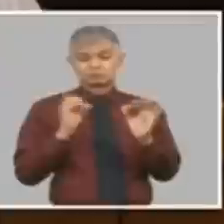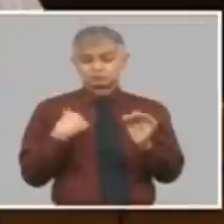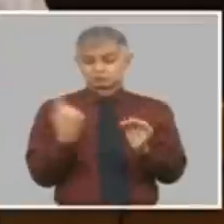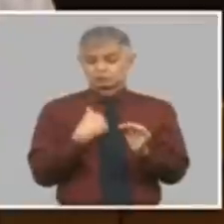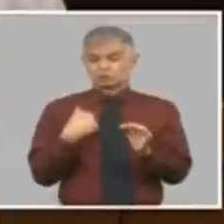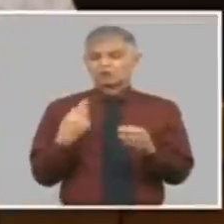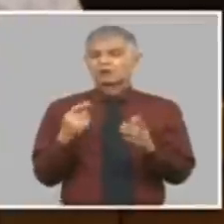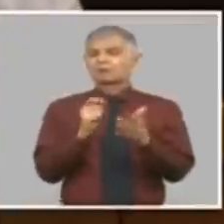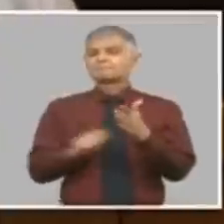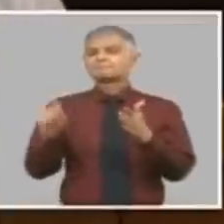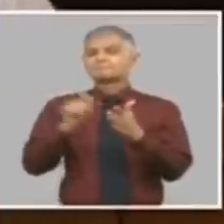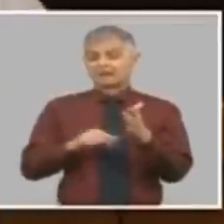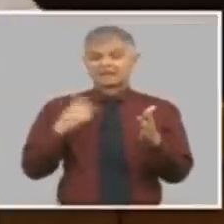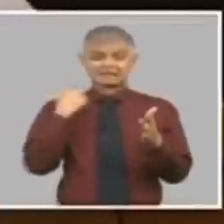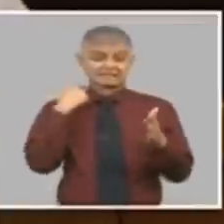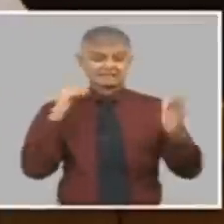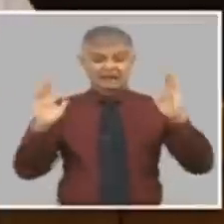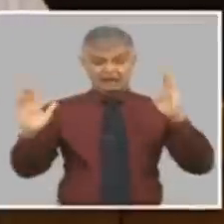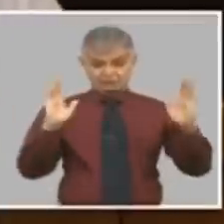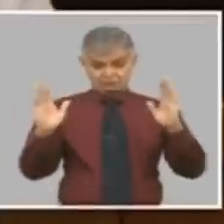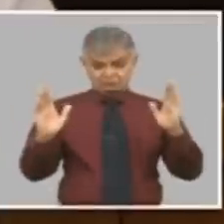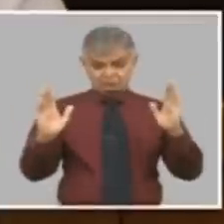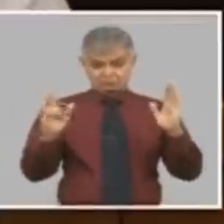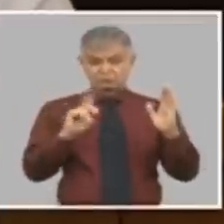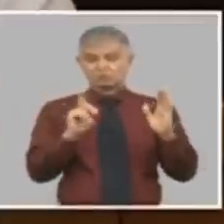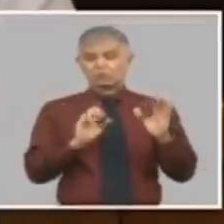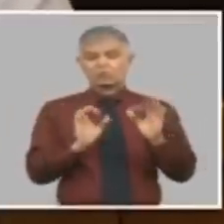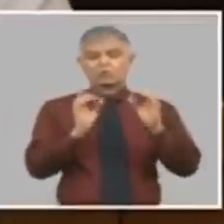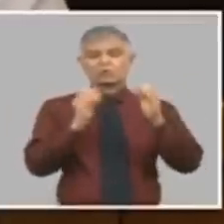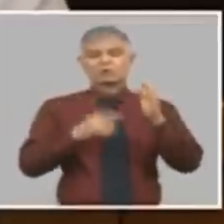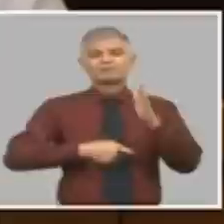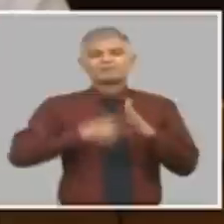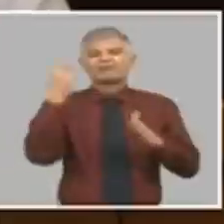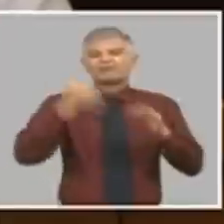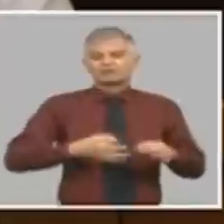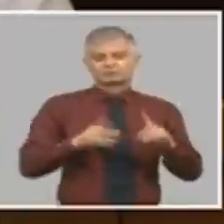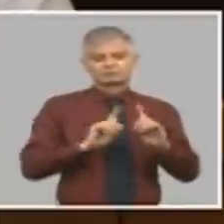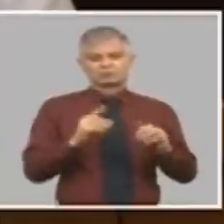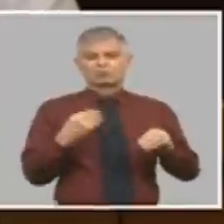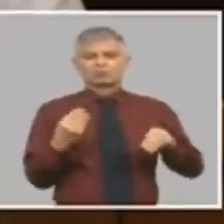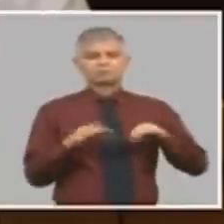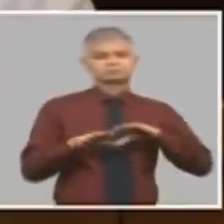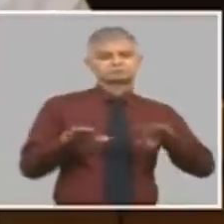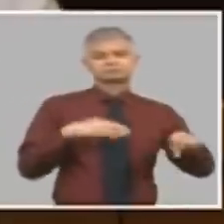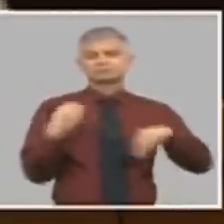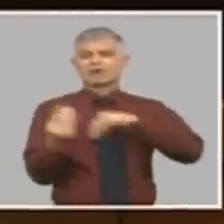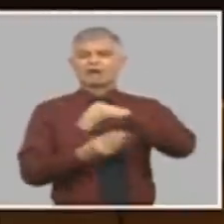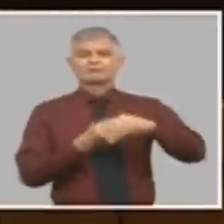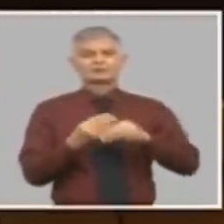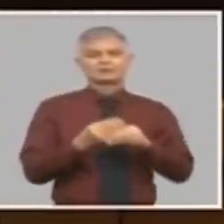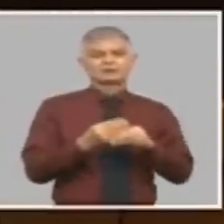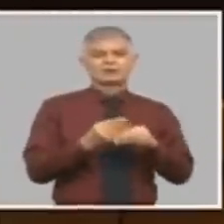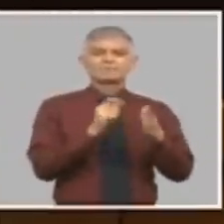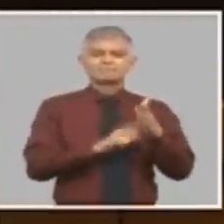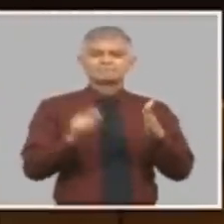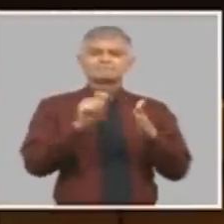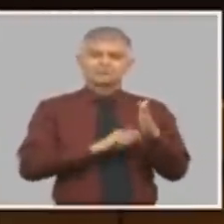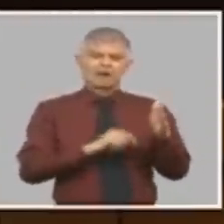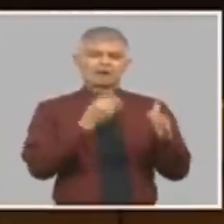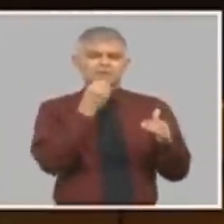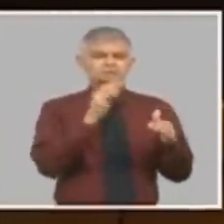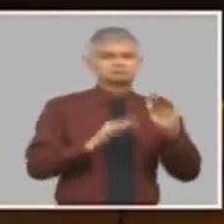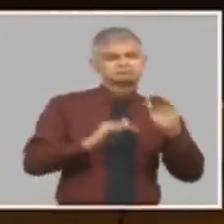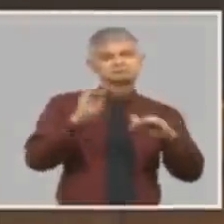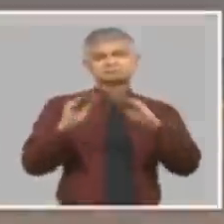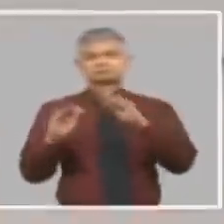no fue un ejercicio estático fue dinámico porque al plan le aplicamos variables dinámicas de devaluación para